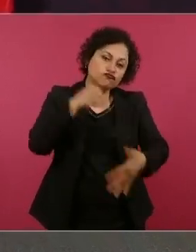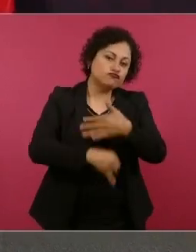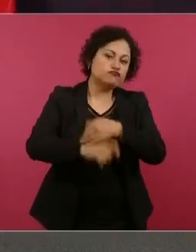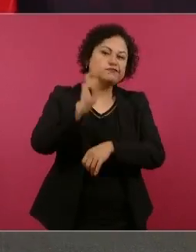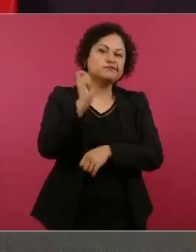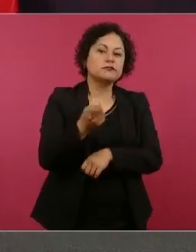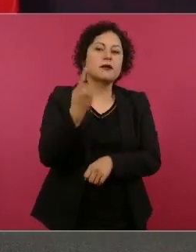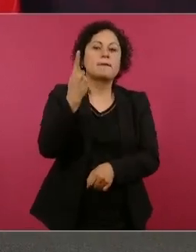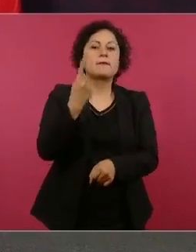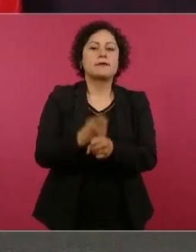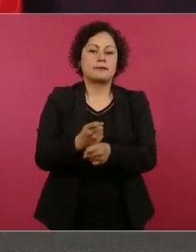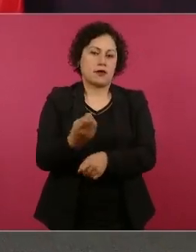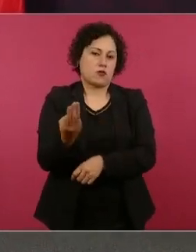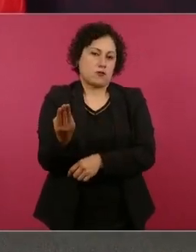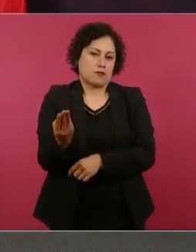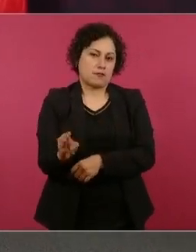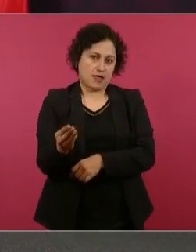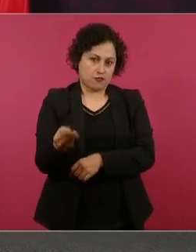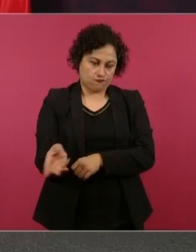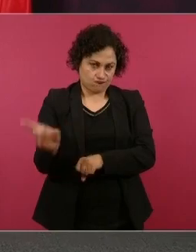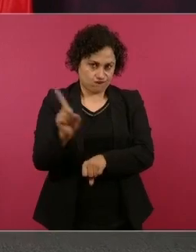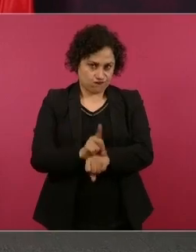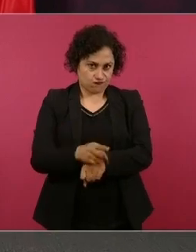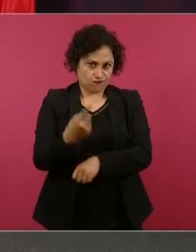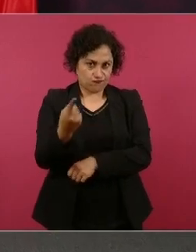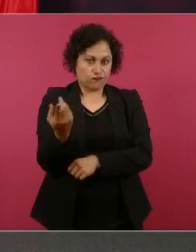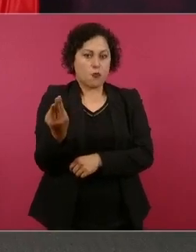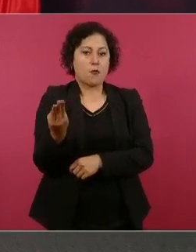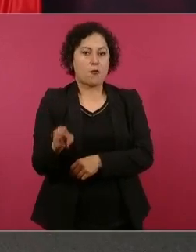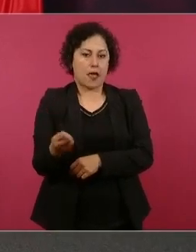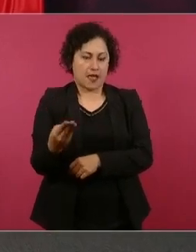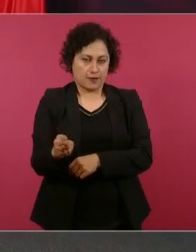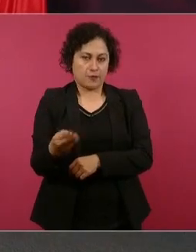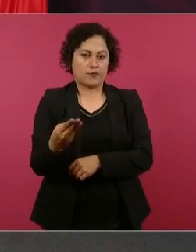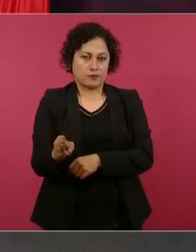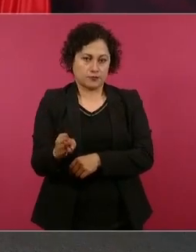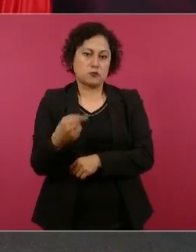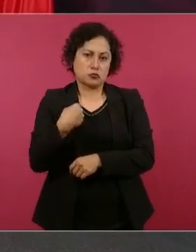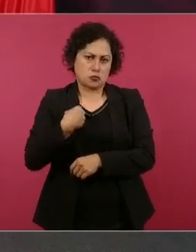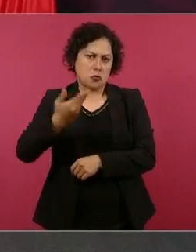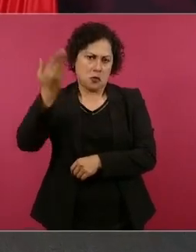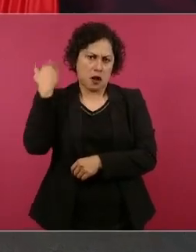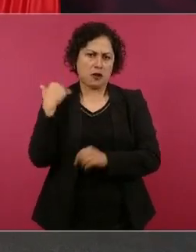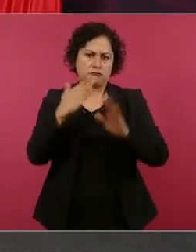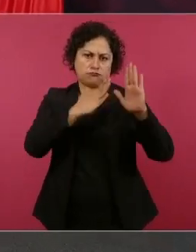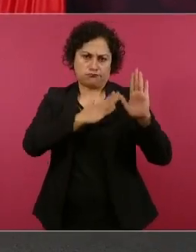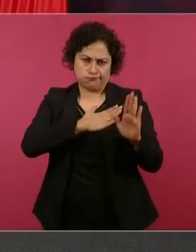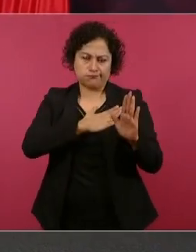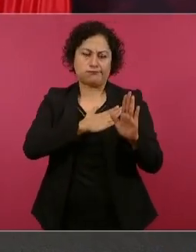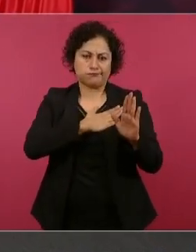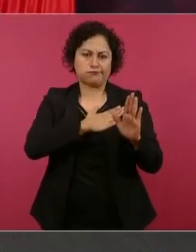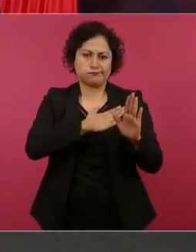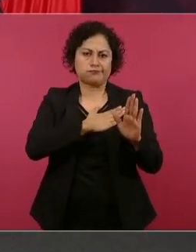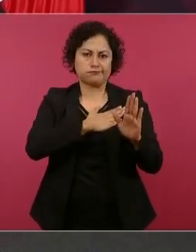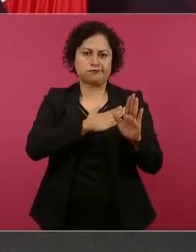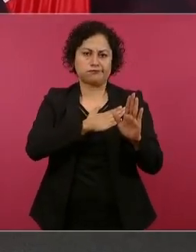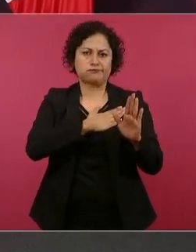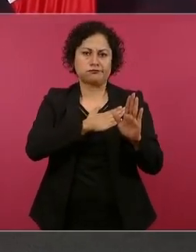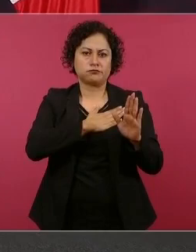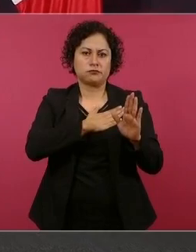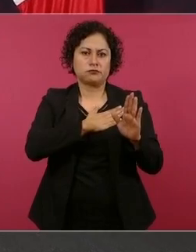desde que que estuve con los trabajadores en